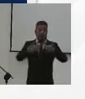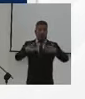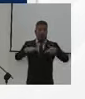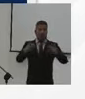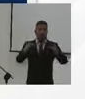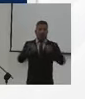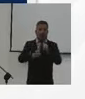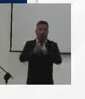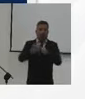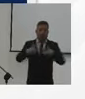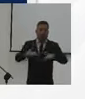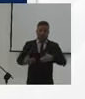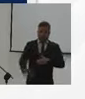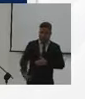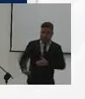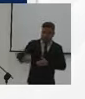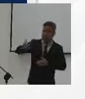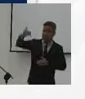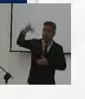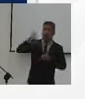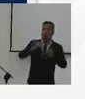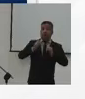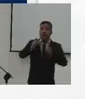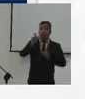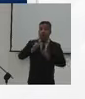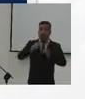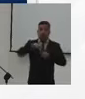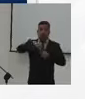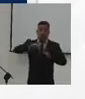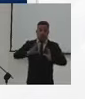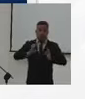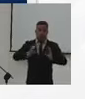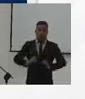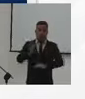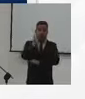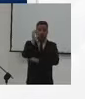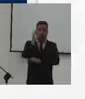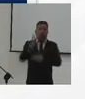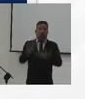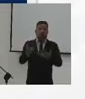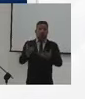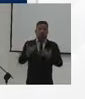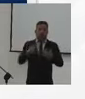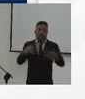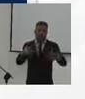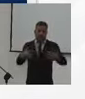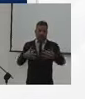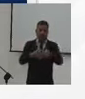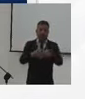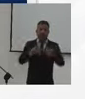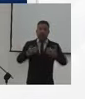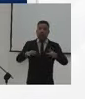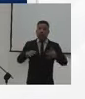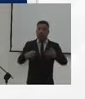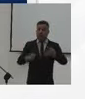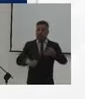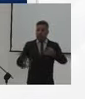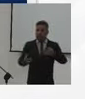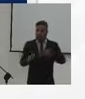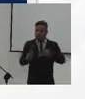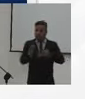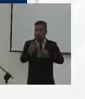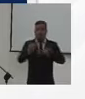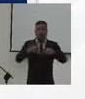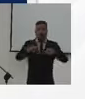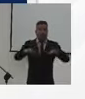primero, cualquier rango de edad, porque cualquier persona, cualquier ciudadano colombiano, evidentemente encaja en cualquiera de